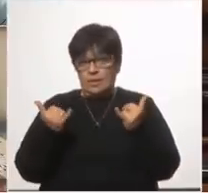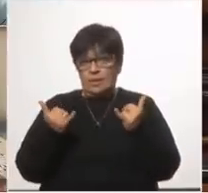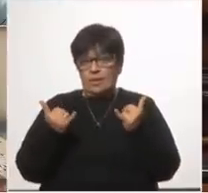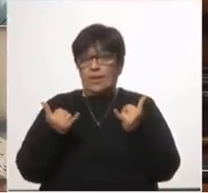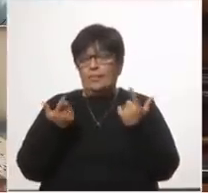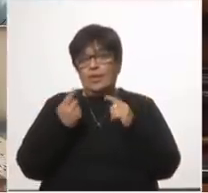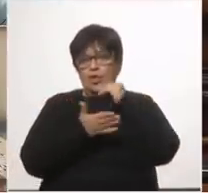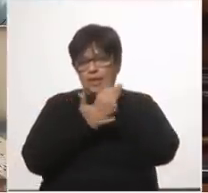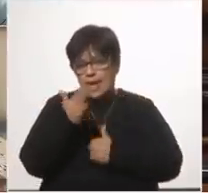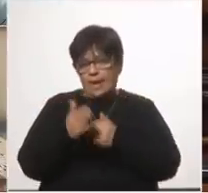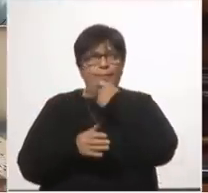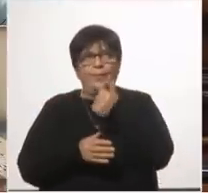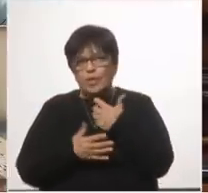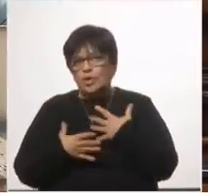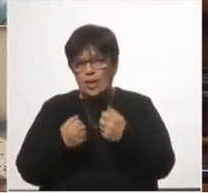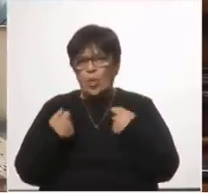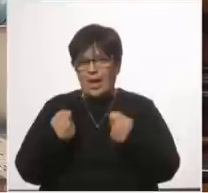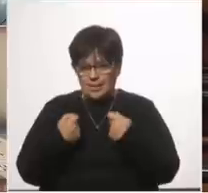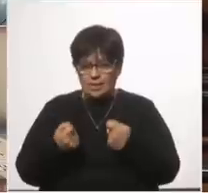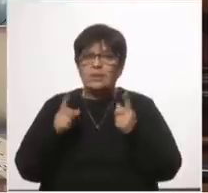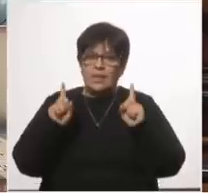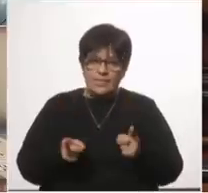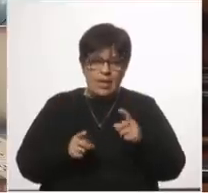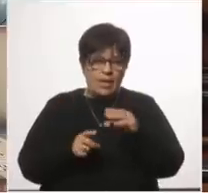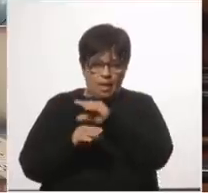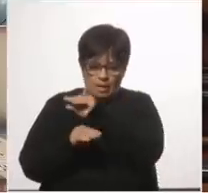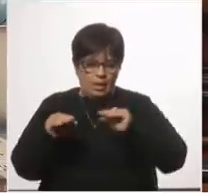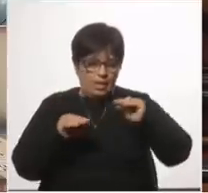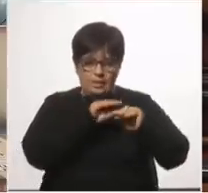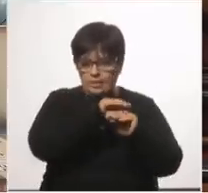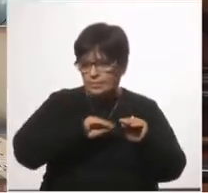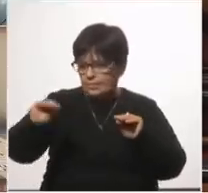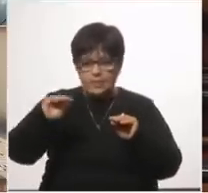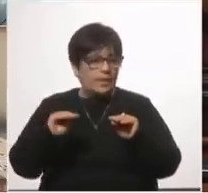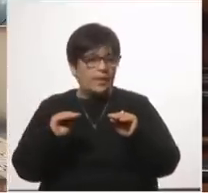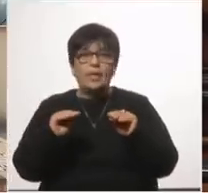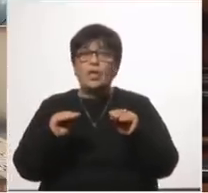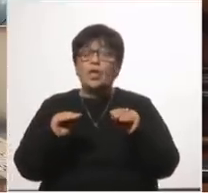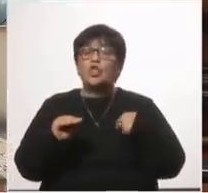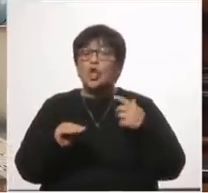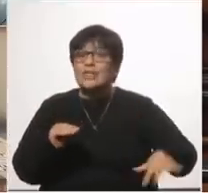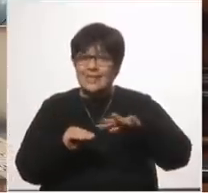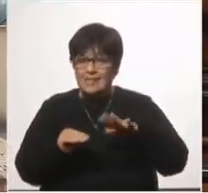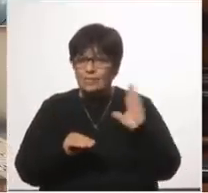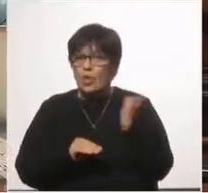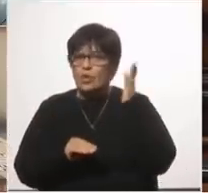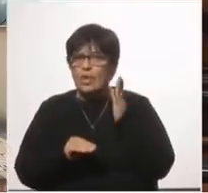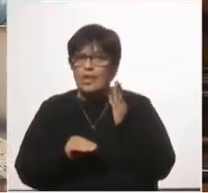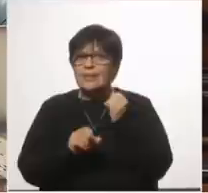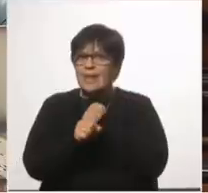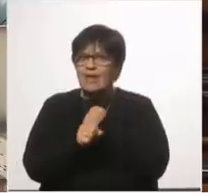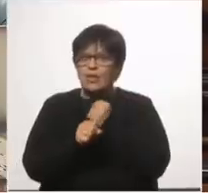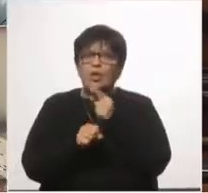descontamos los gastos en salud y los gastos en resignación de aportes o sea el gasto social laboral y productivo fueron